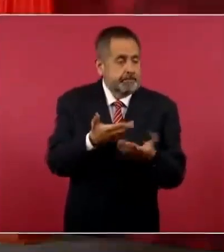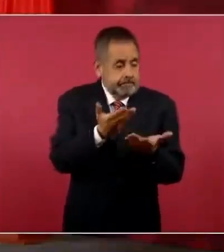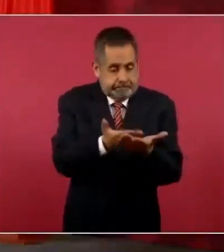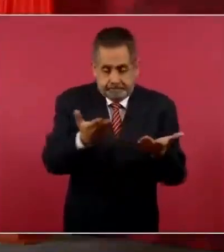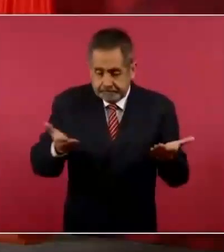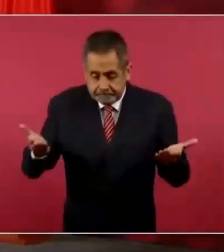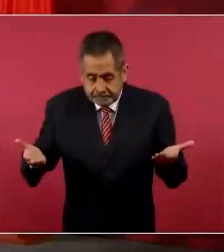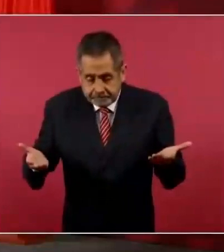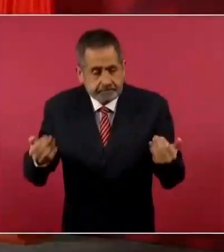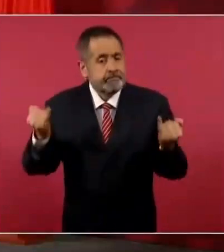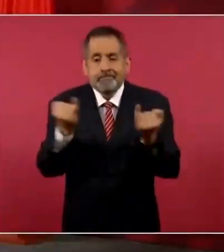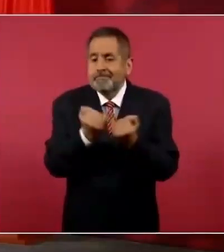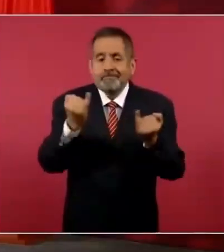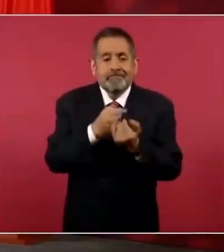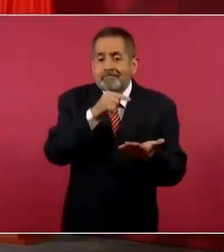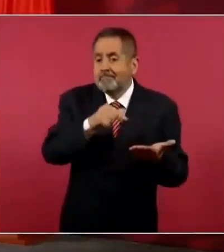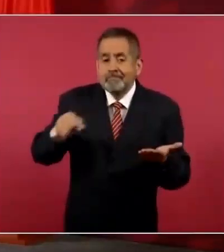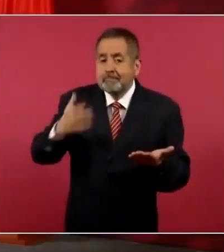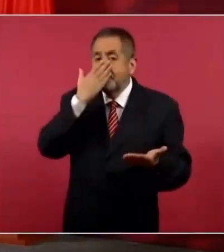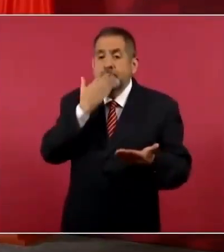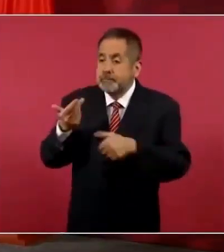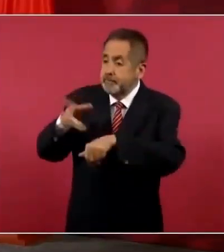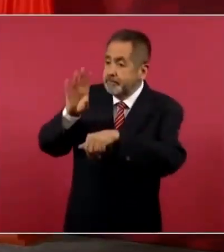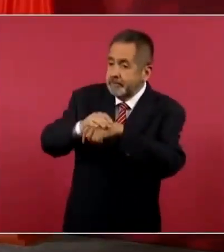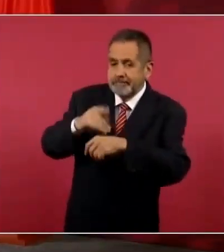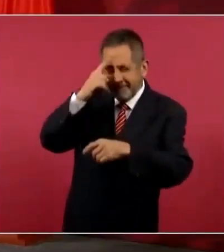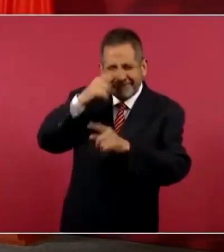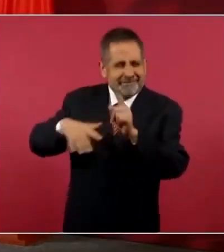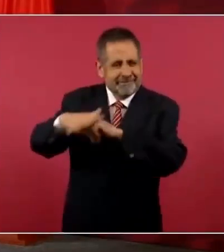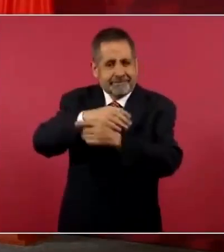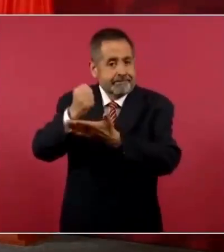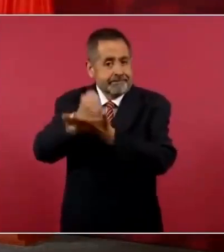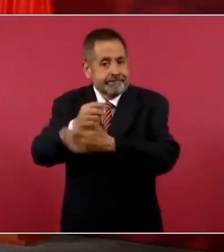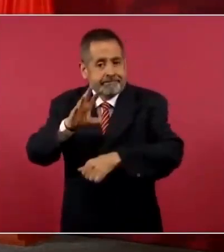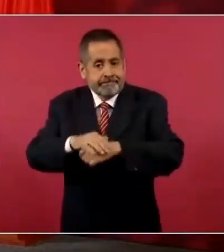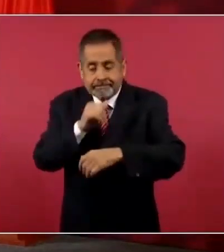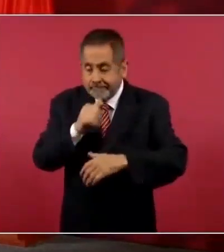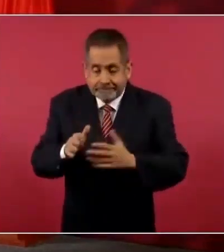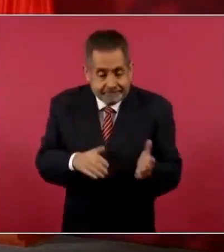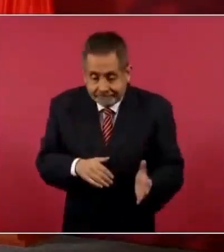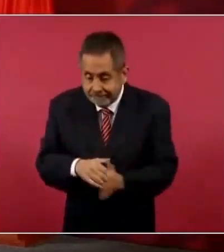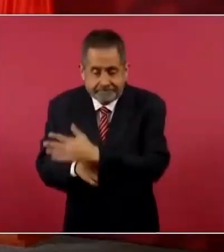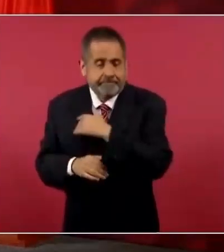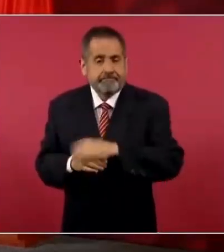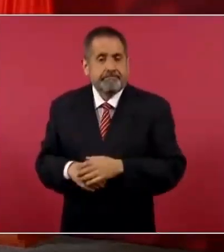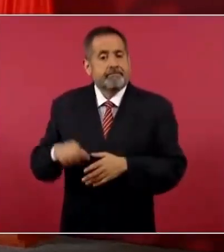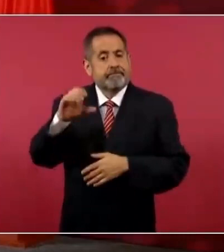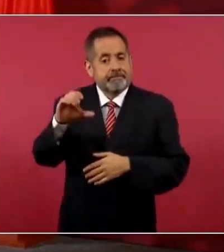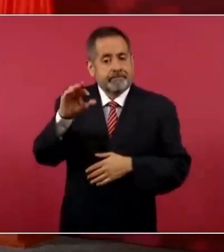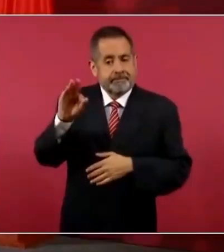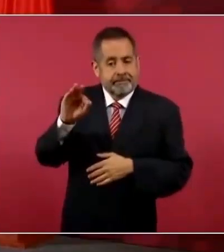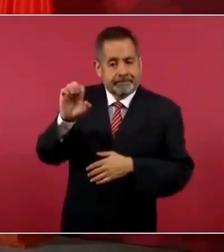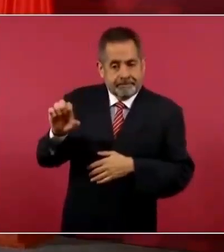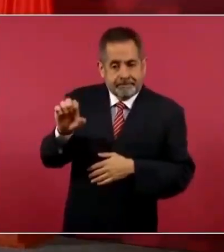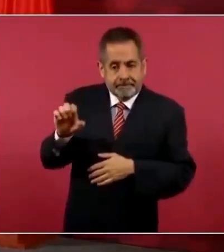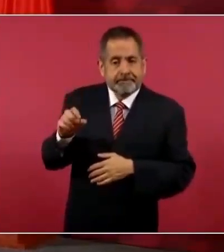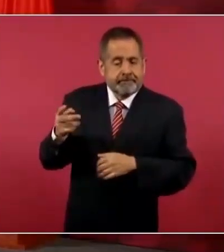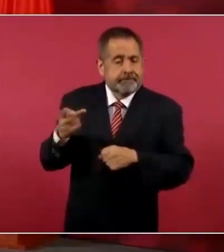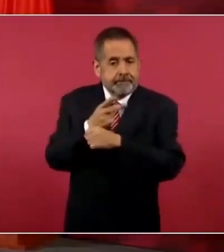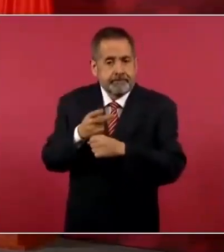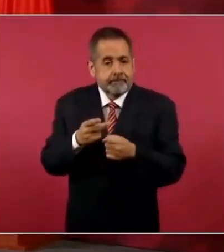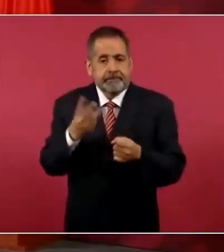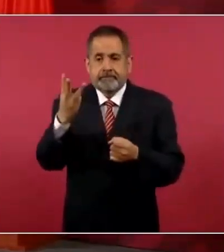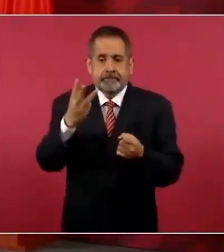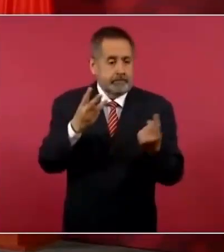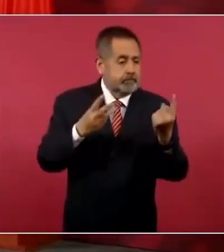el manifiesto de impacto ambiental. La CFE recibió tres propuestas tras este proceso